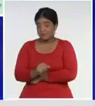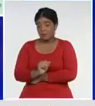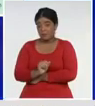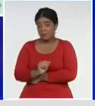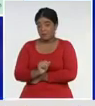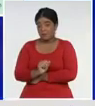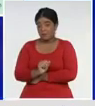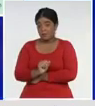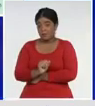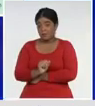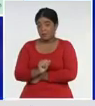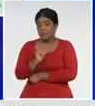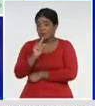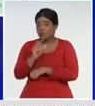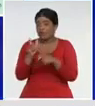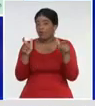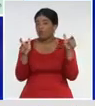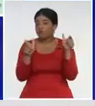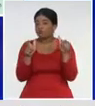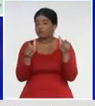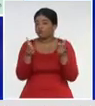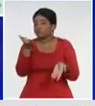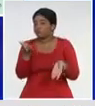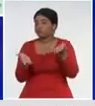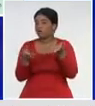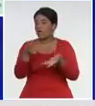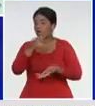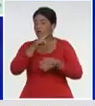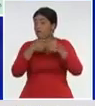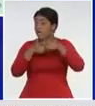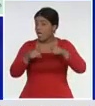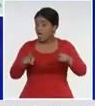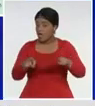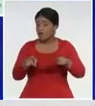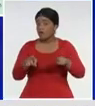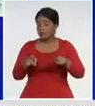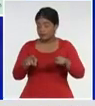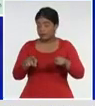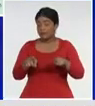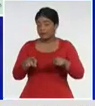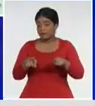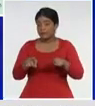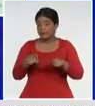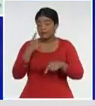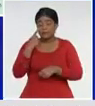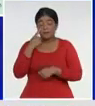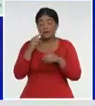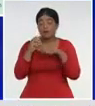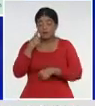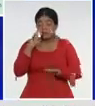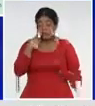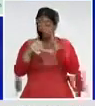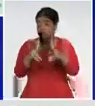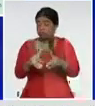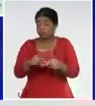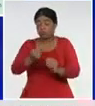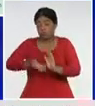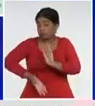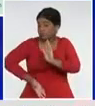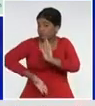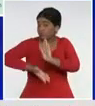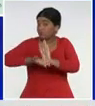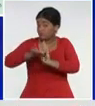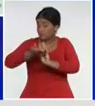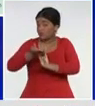que la jornada anterior, pero, lamentablemente, con cifras, muy elevadas, lo